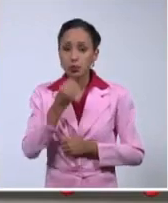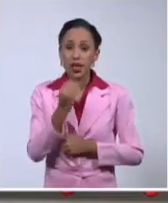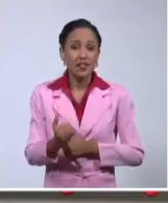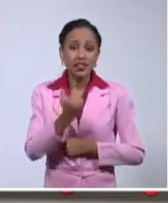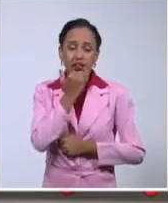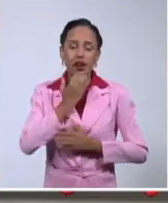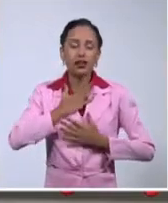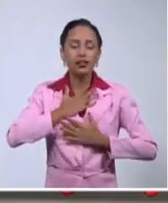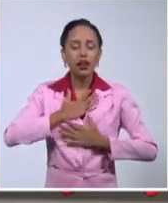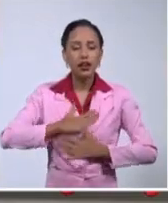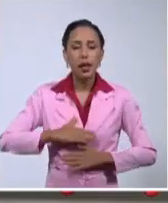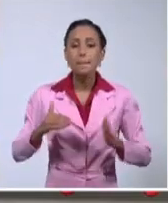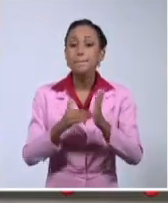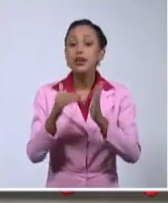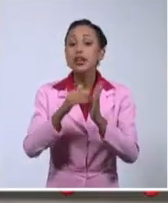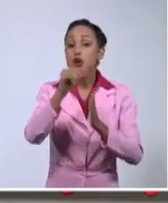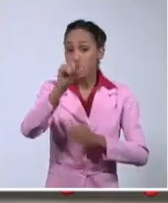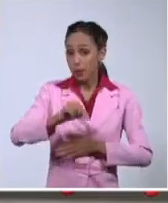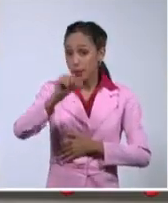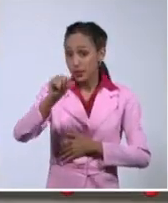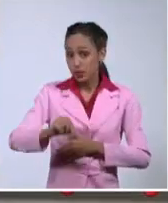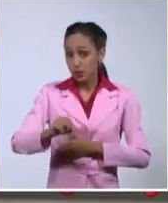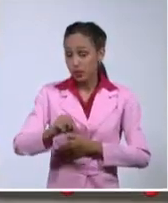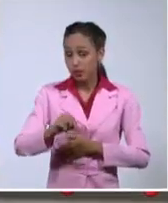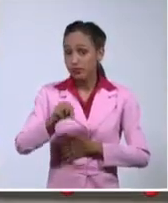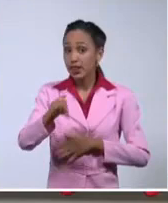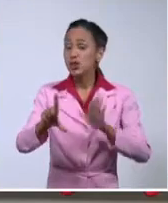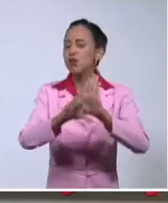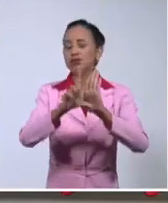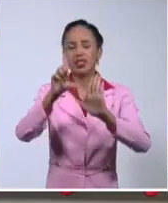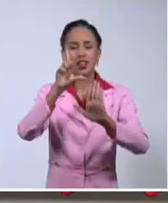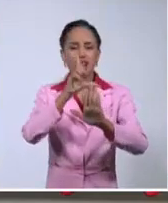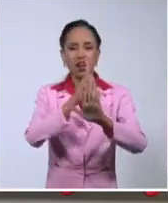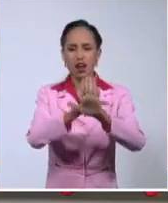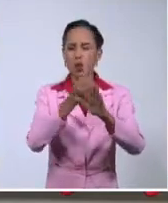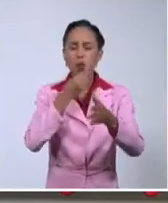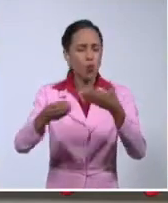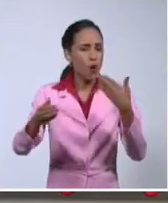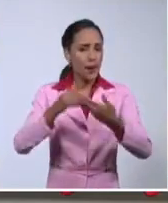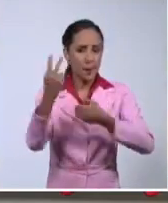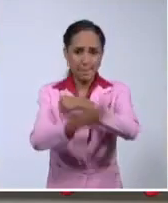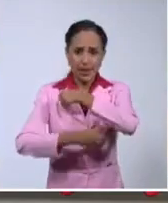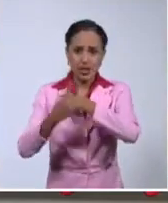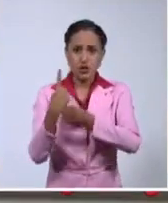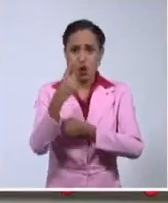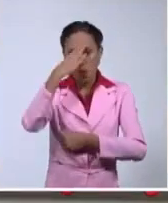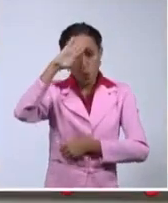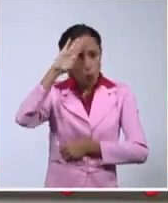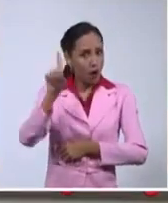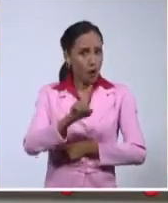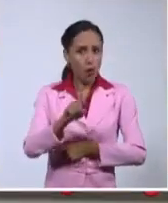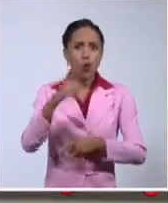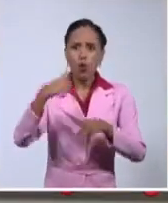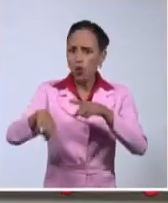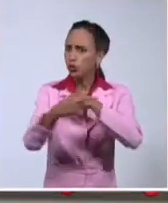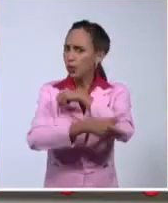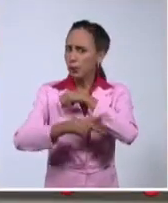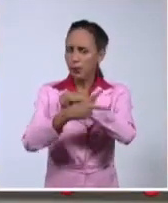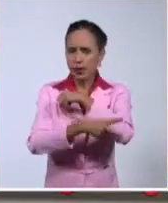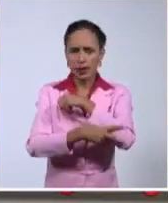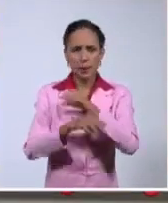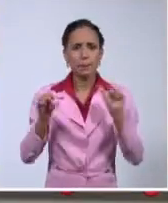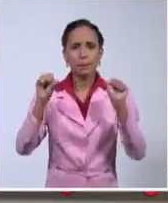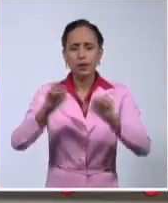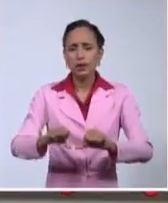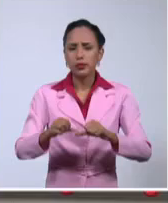de personas, bueno, y ahí estaríamos ante actos que donde quiera, en cualquier país, eso se llama delito. Puedo poner muchos ejemplos, puedo